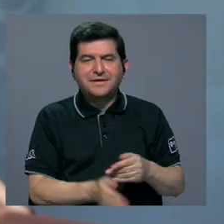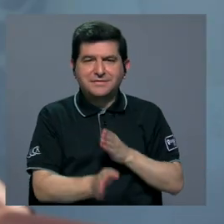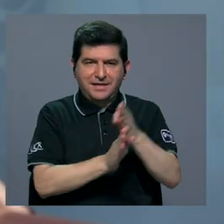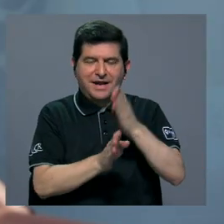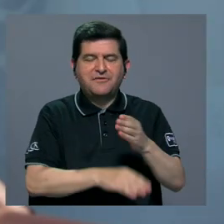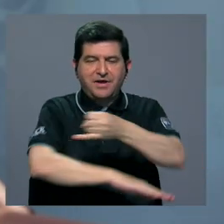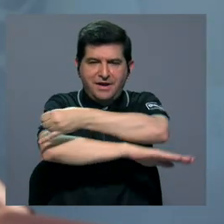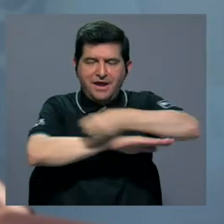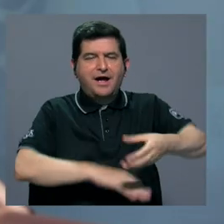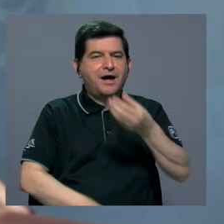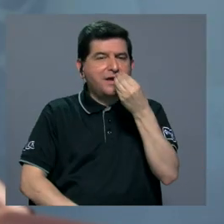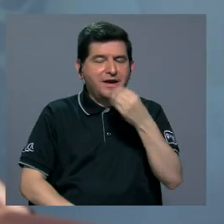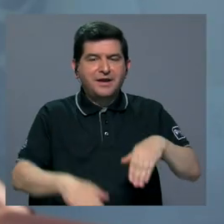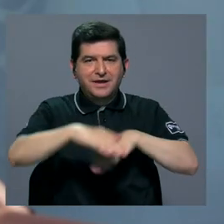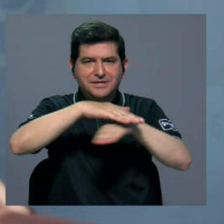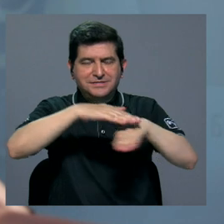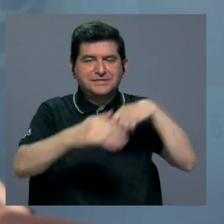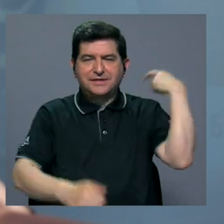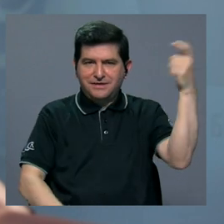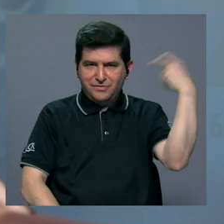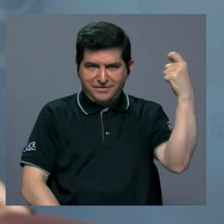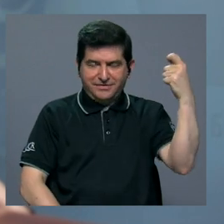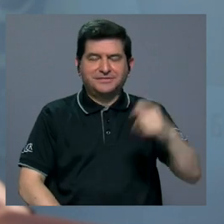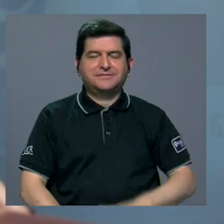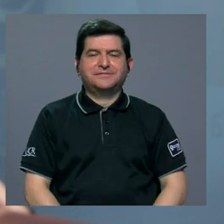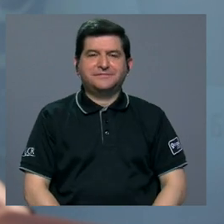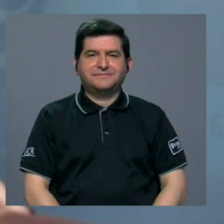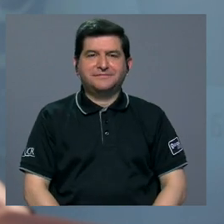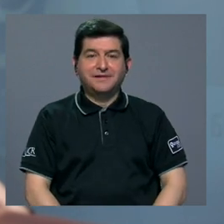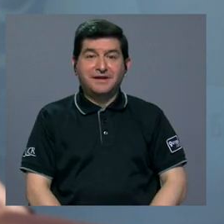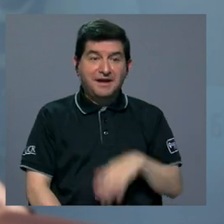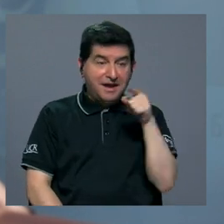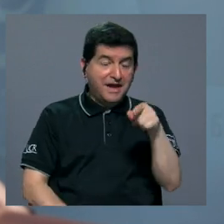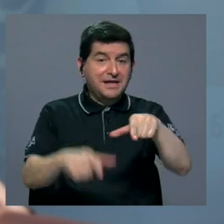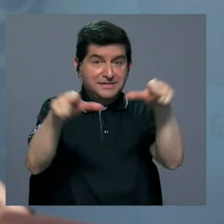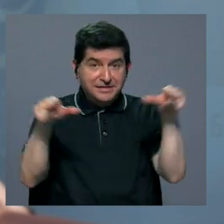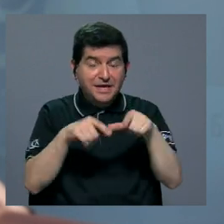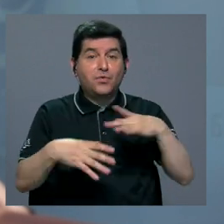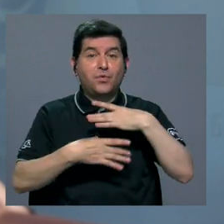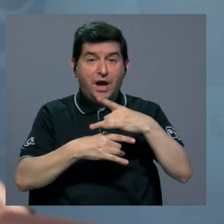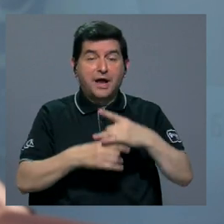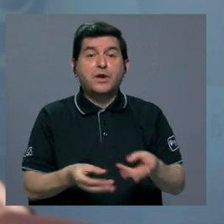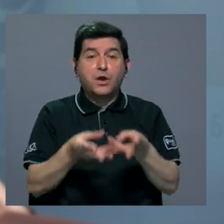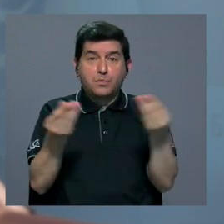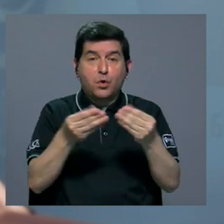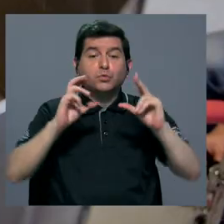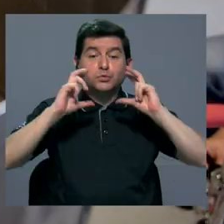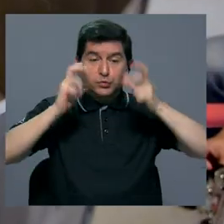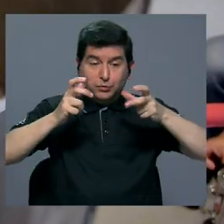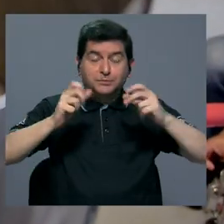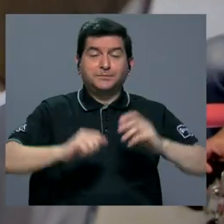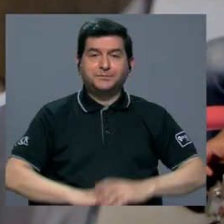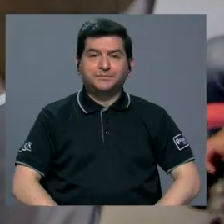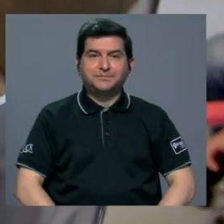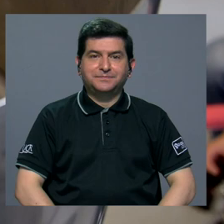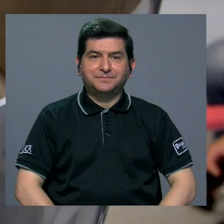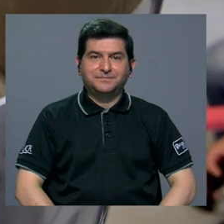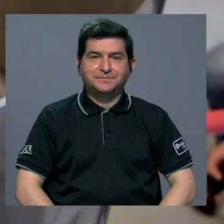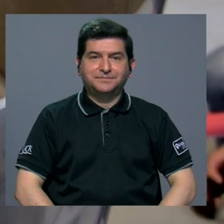alimentos en la sede de Guanacaste y pues ahí es la zona de interés para la producción del maíz. Entonces,